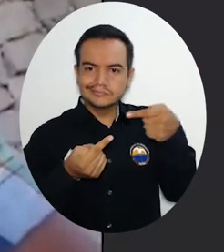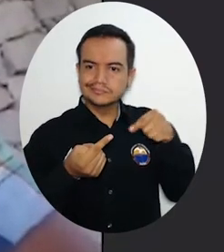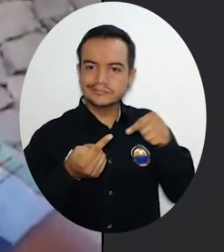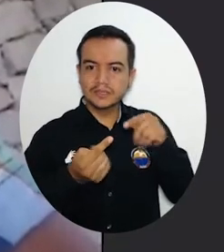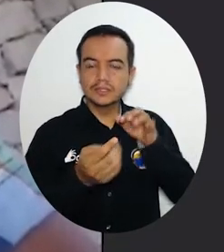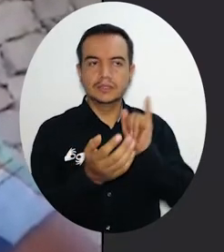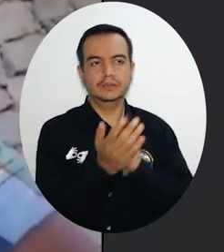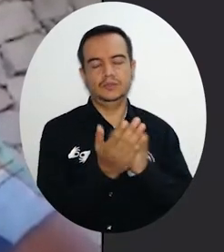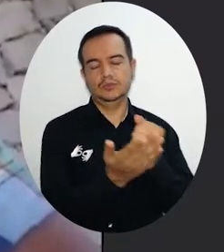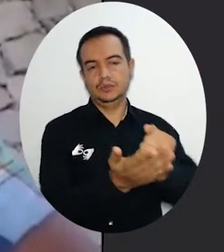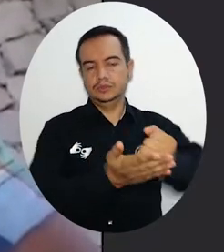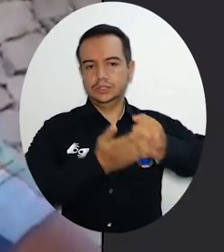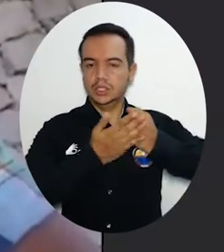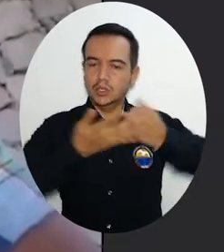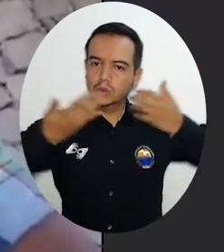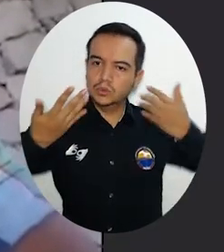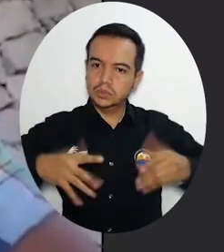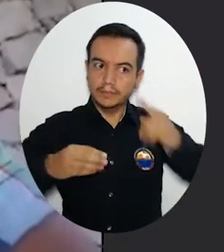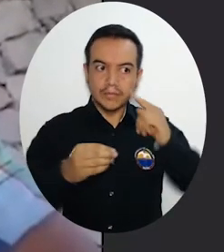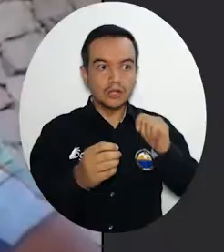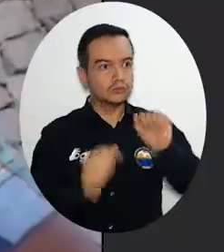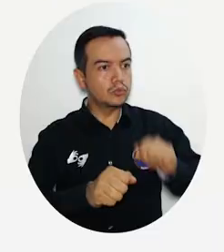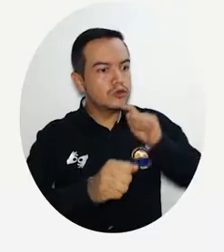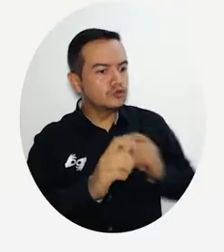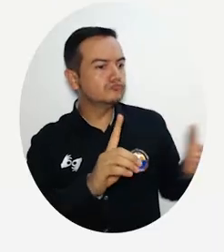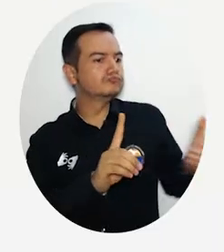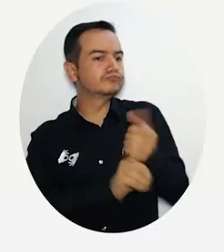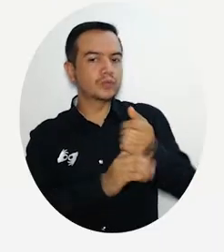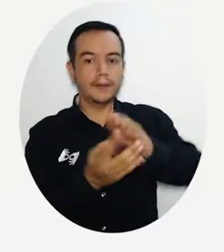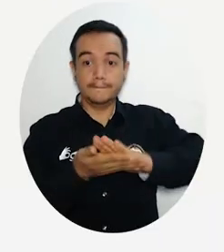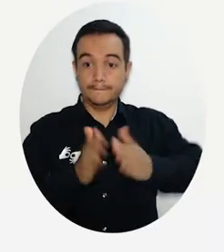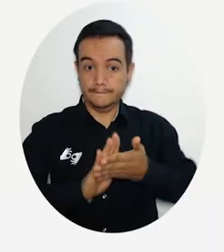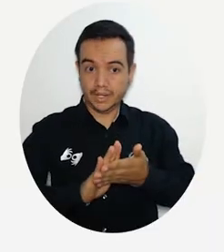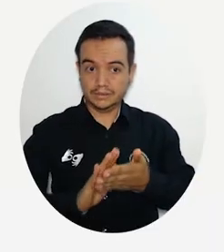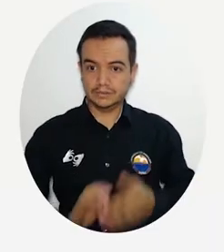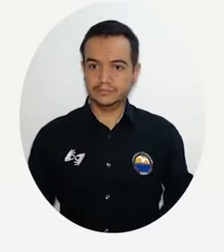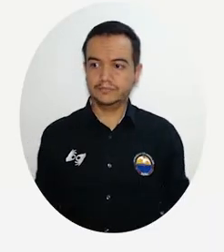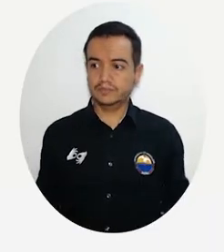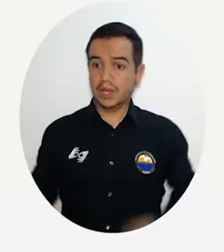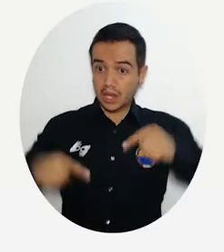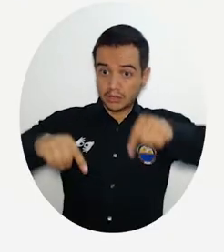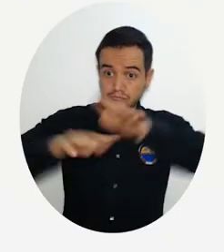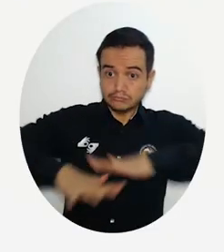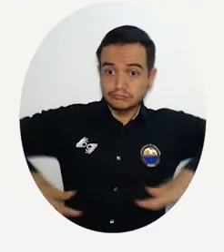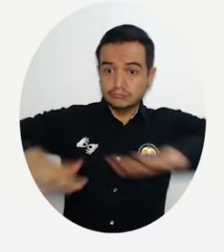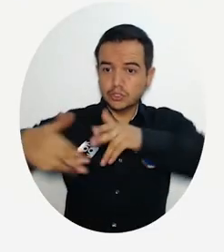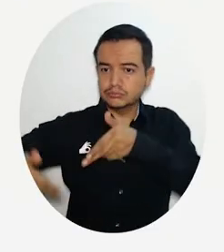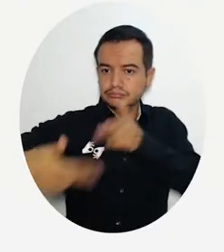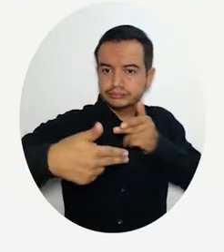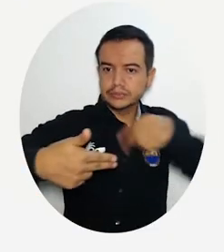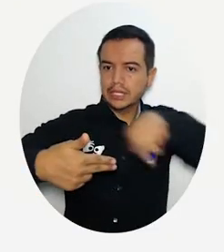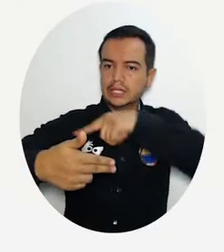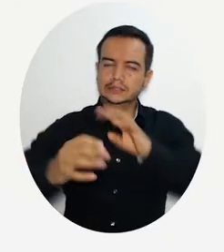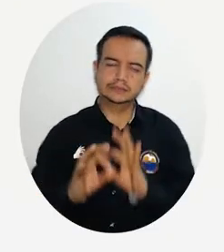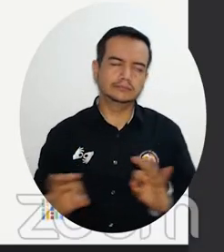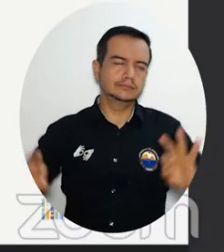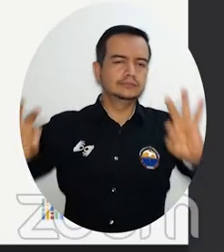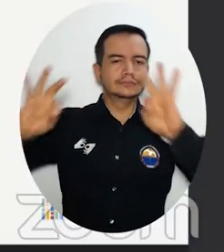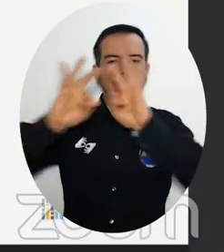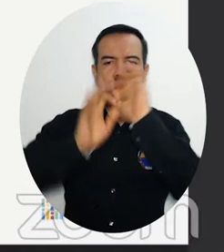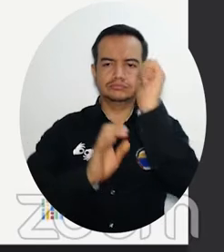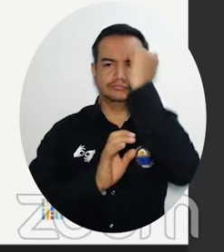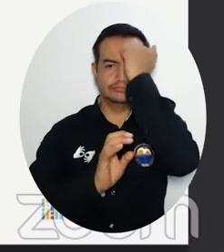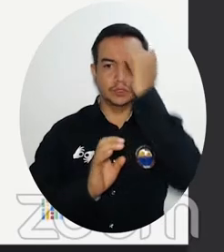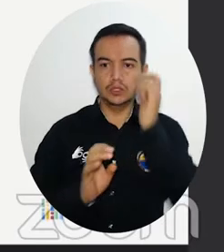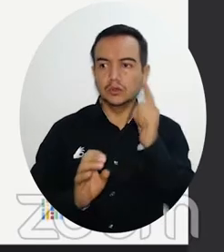acertada para poder conseguir la paz. Estos espacios son muy importantes y sobre todo conocemos los